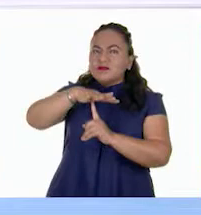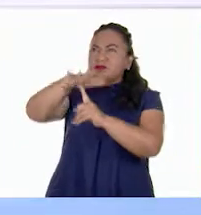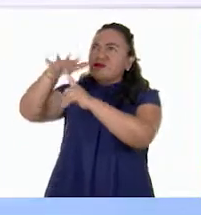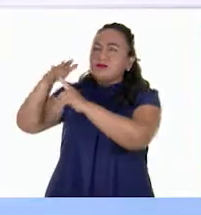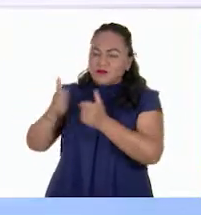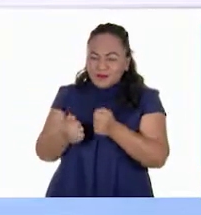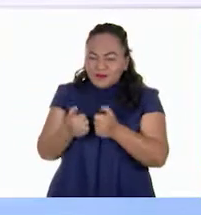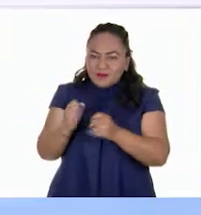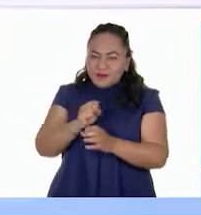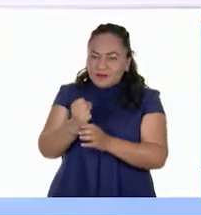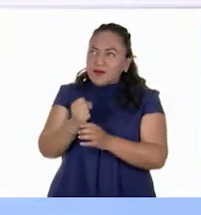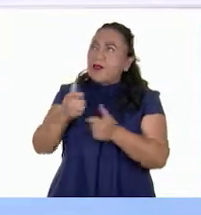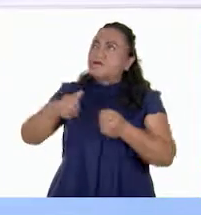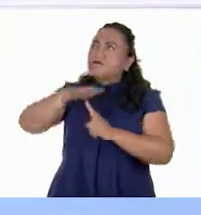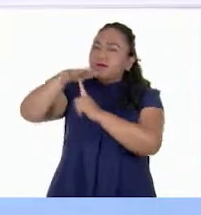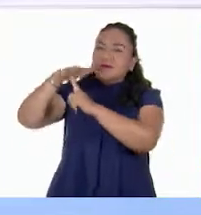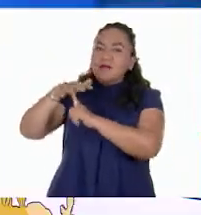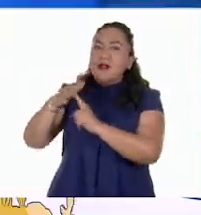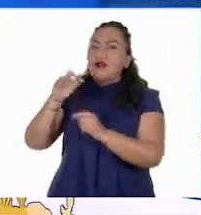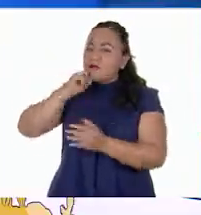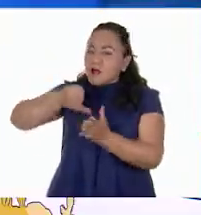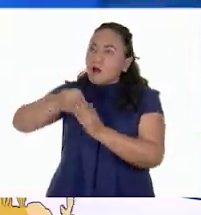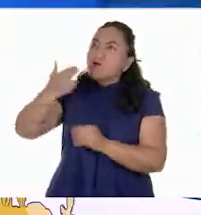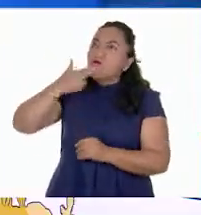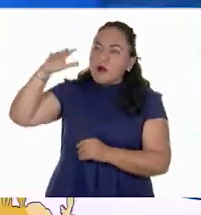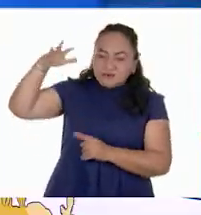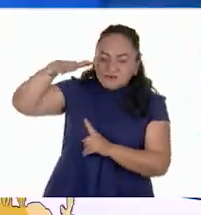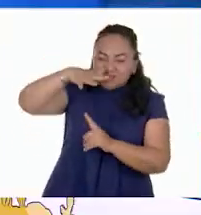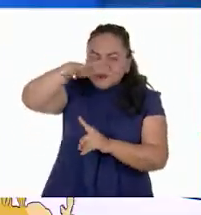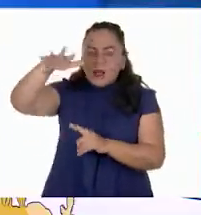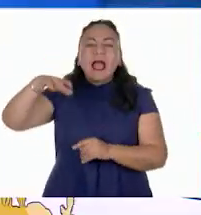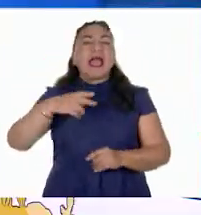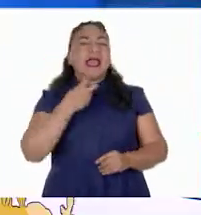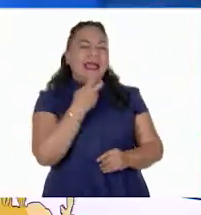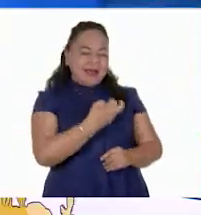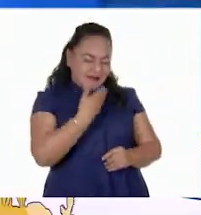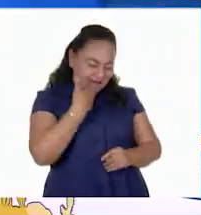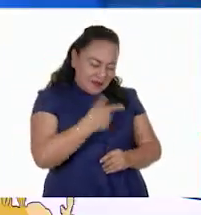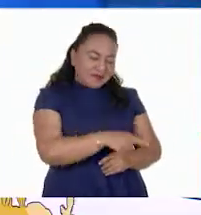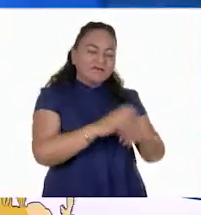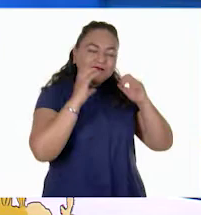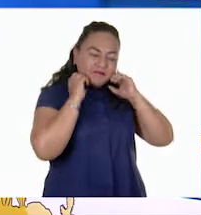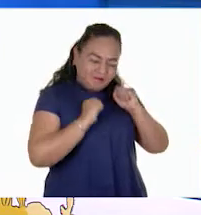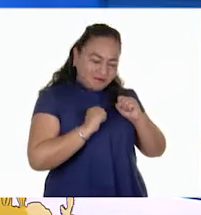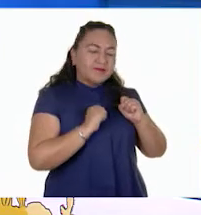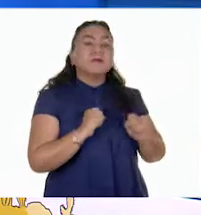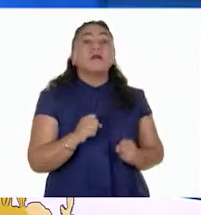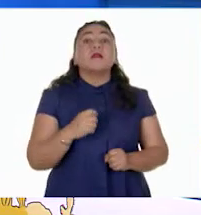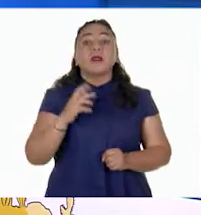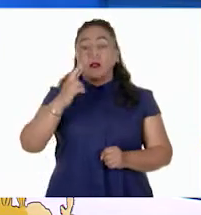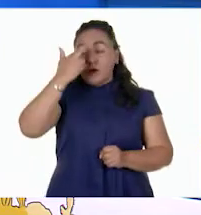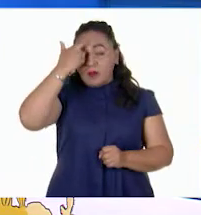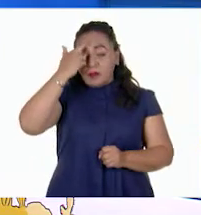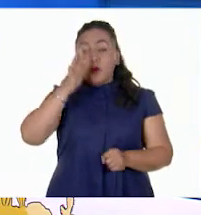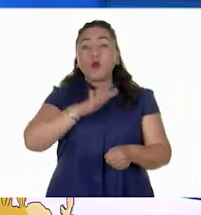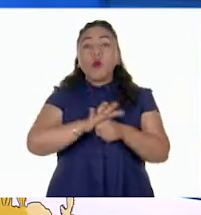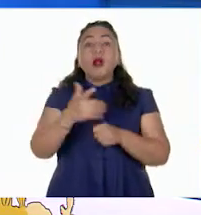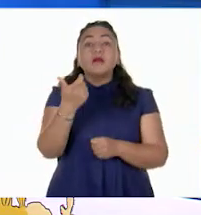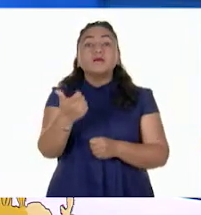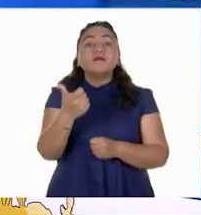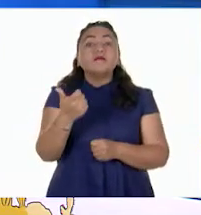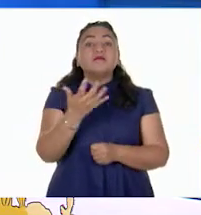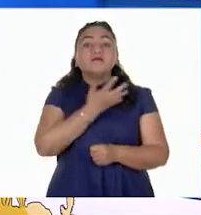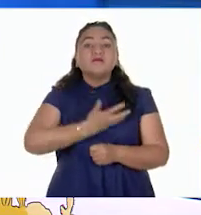Eso lo vimos la clase pasada. ¿Se acuerdan? Muy bien, Ale. Pero también hay que tomar en cuenta que el nivel económico y la cultura